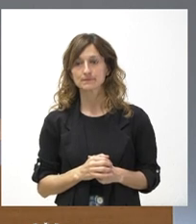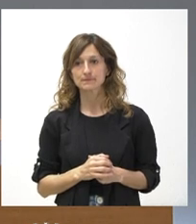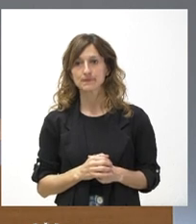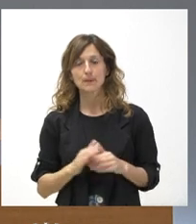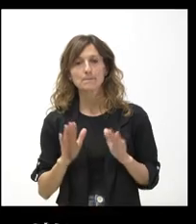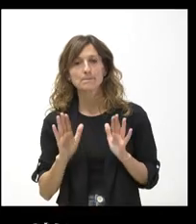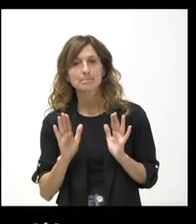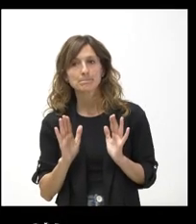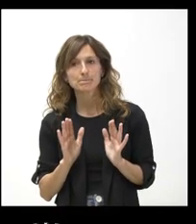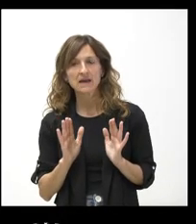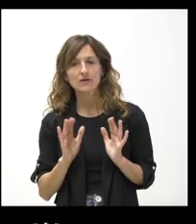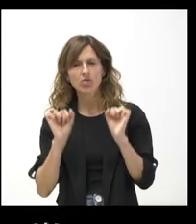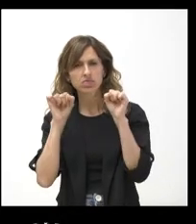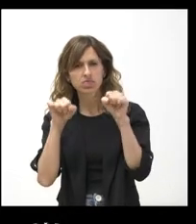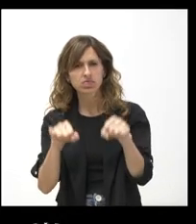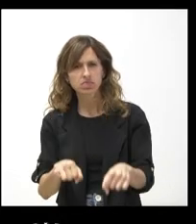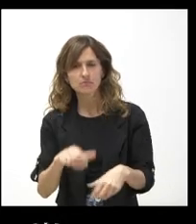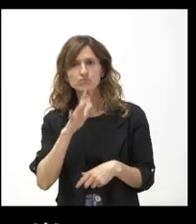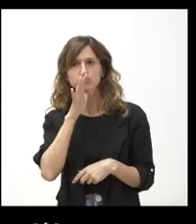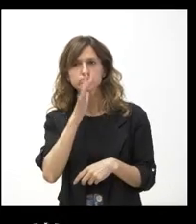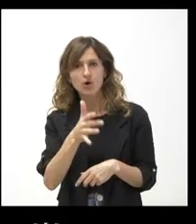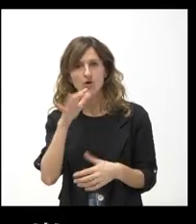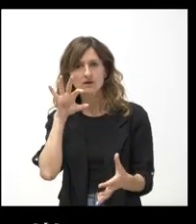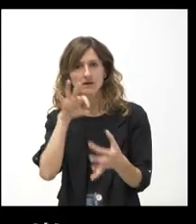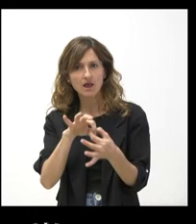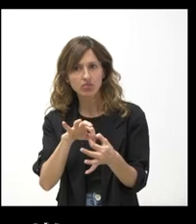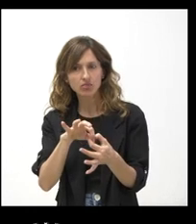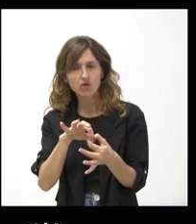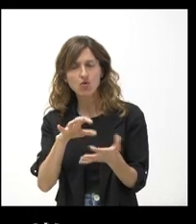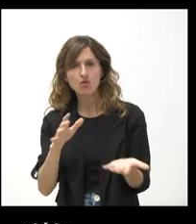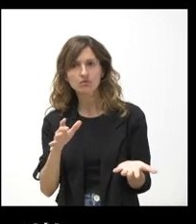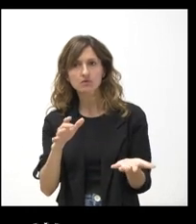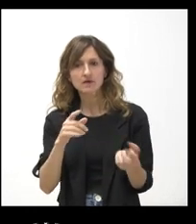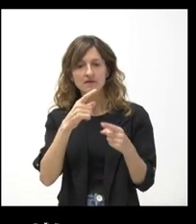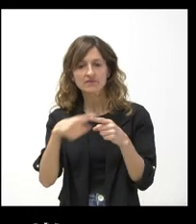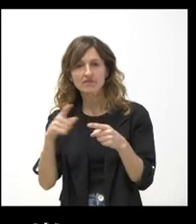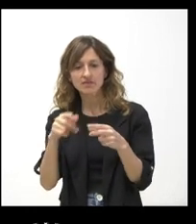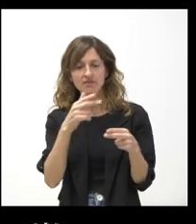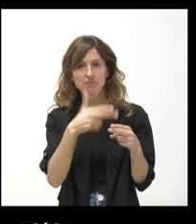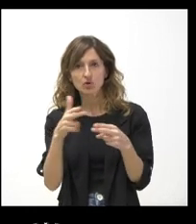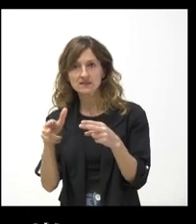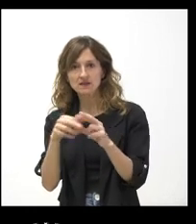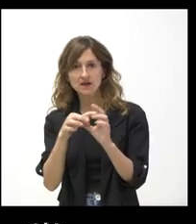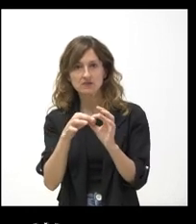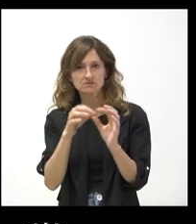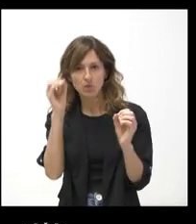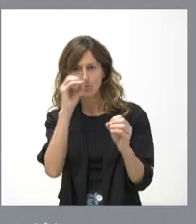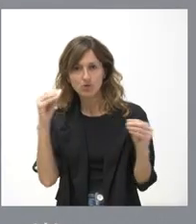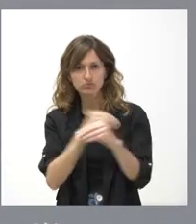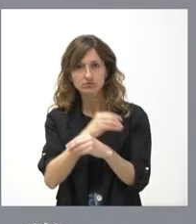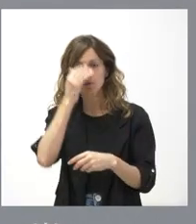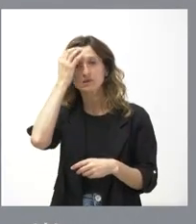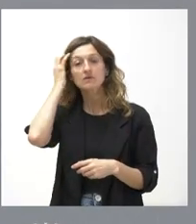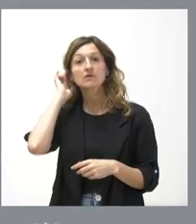¿Pero el retraso tiene algo que ver con diferencias entre los dos partidos? No, yo no